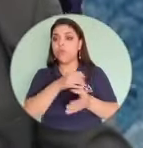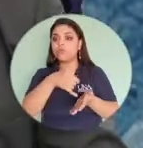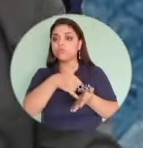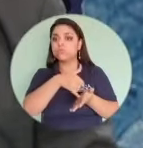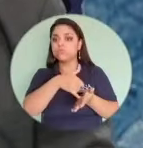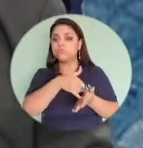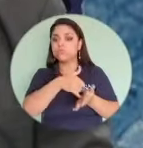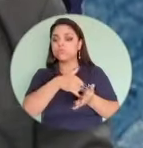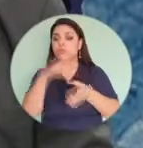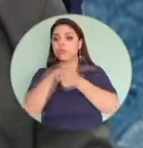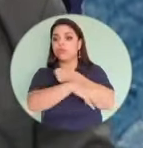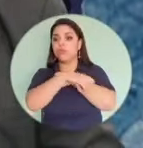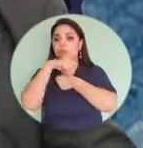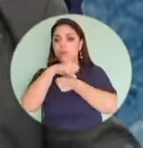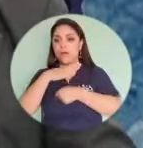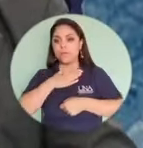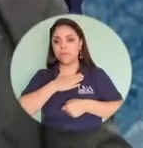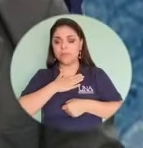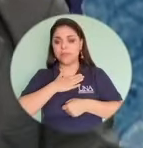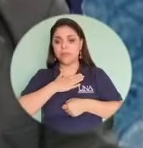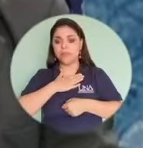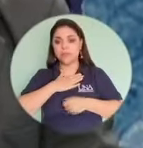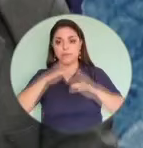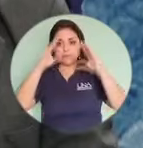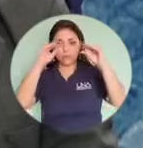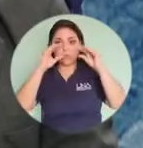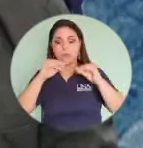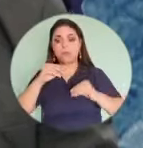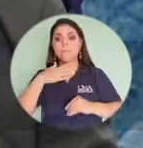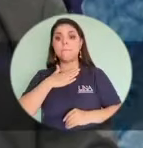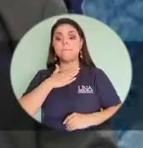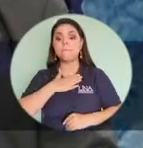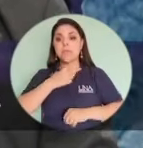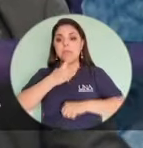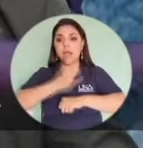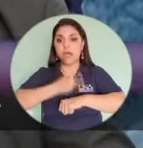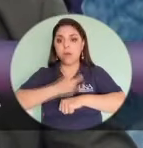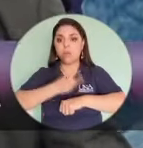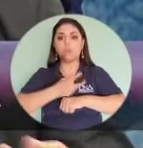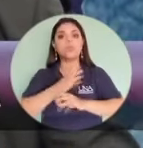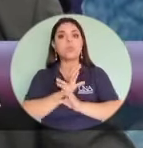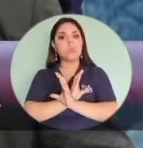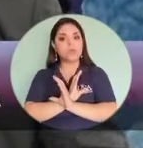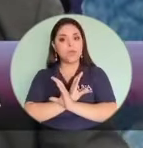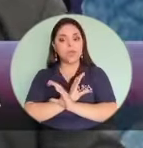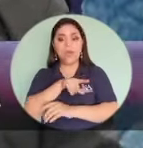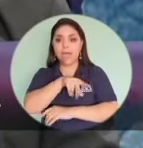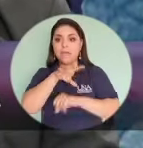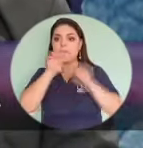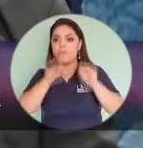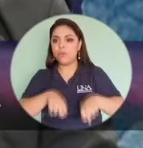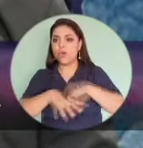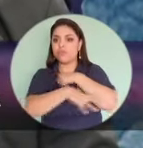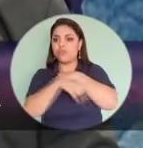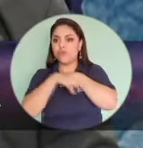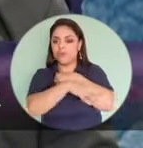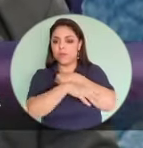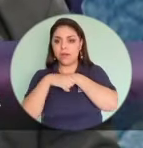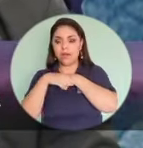vulnerarnos nuestro hardware y pueden robarnos de ahí las